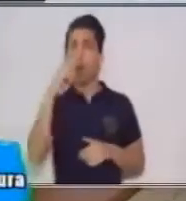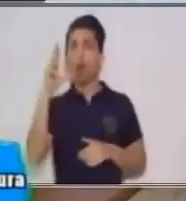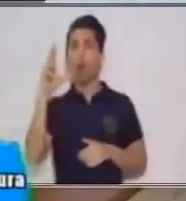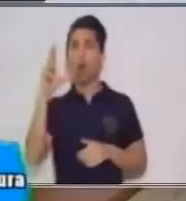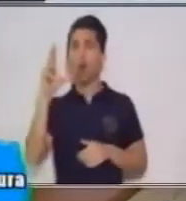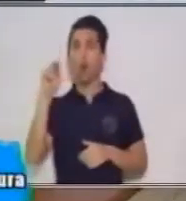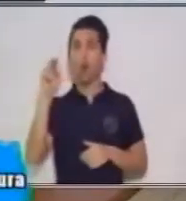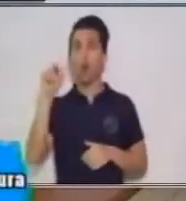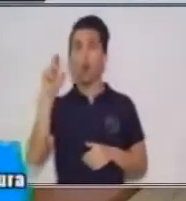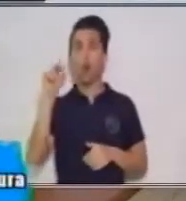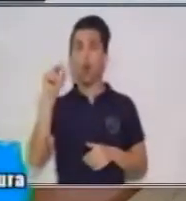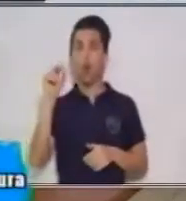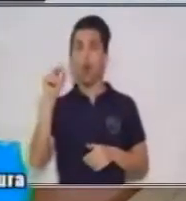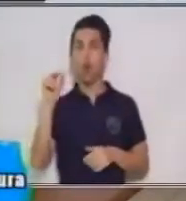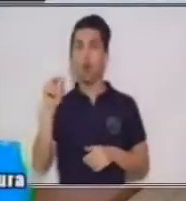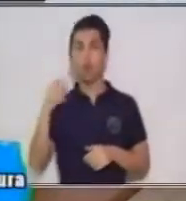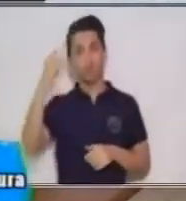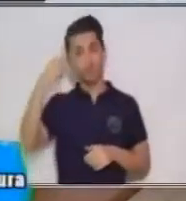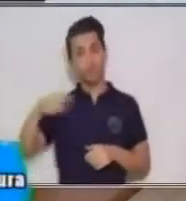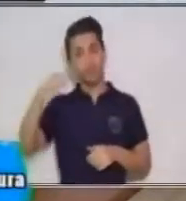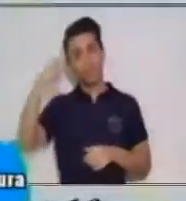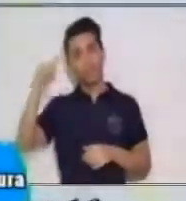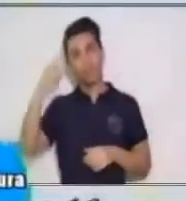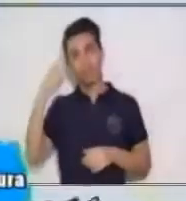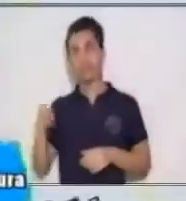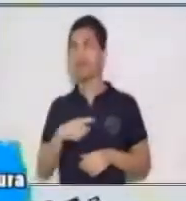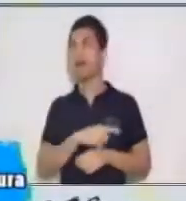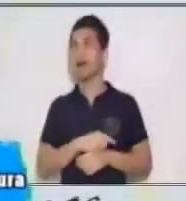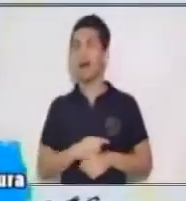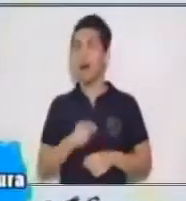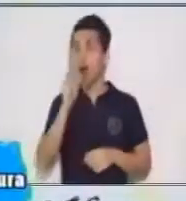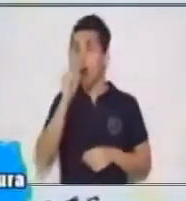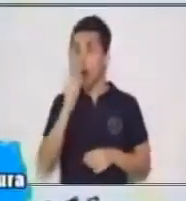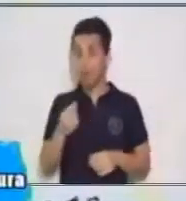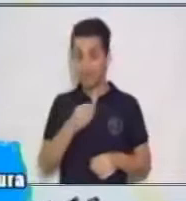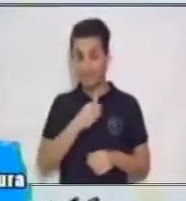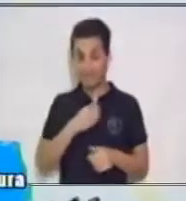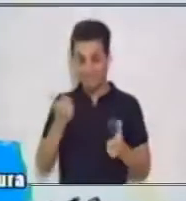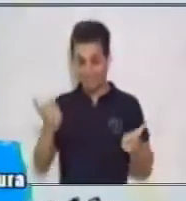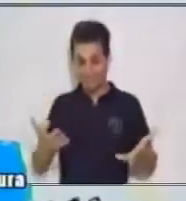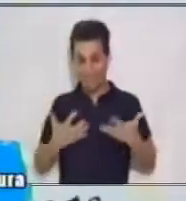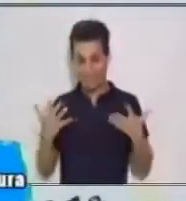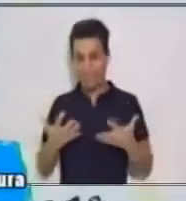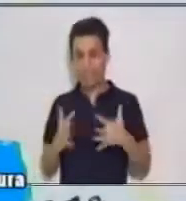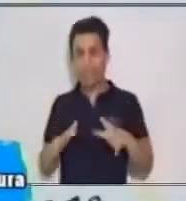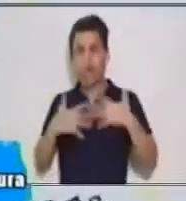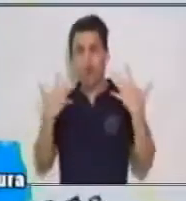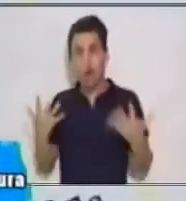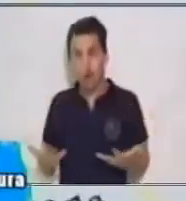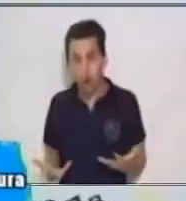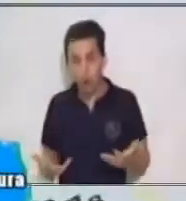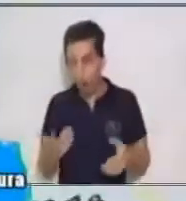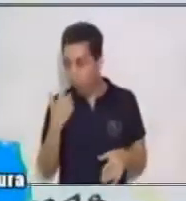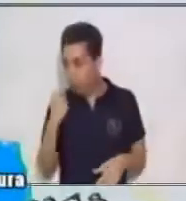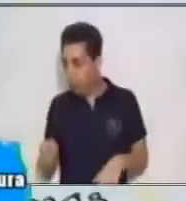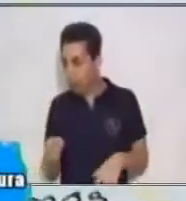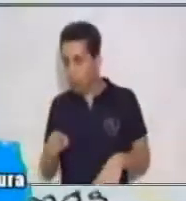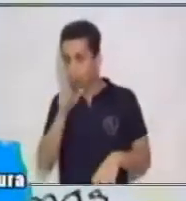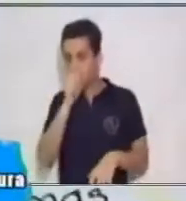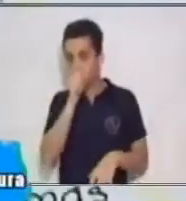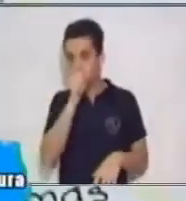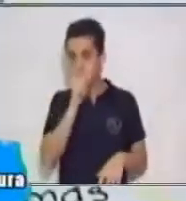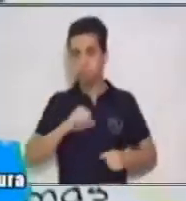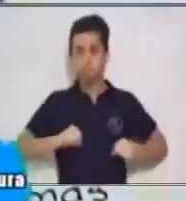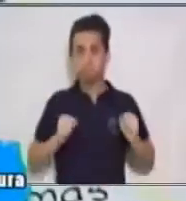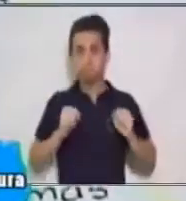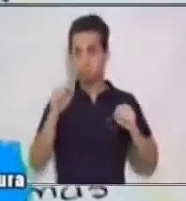tanta ganancia, mal contento, quiso al rico avaramiento descubrir de una vez la mina de oro y